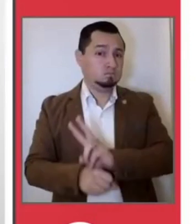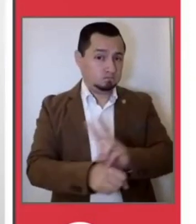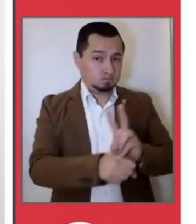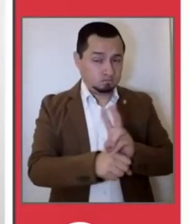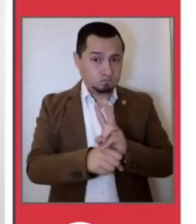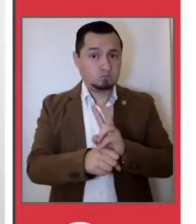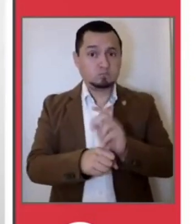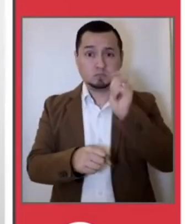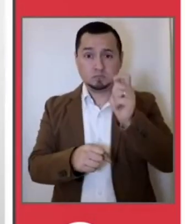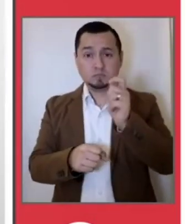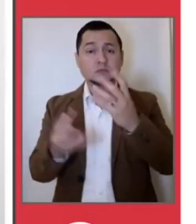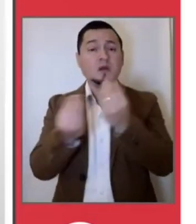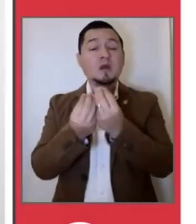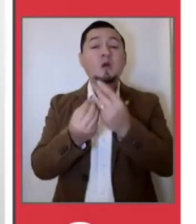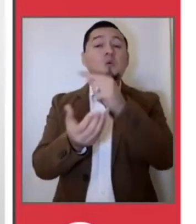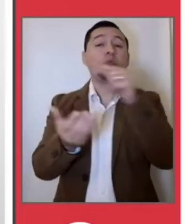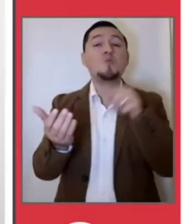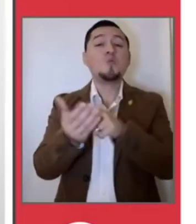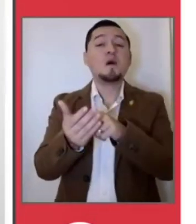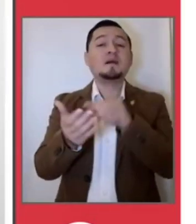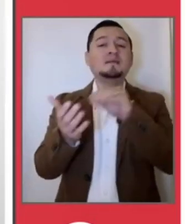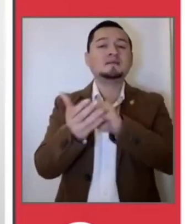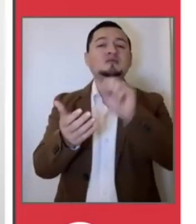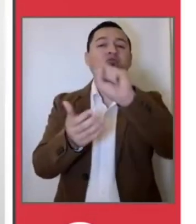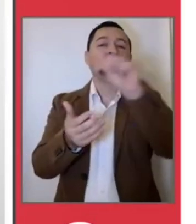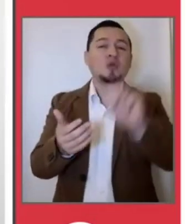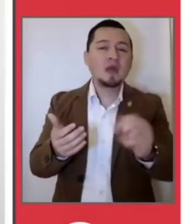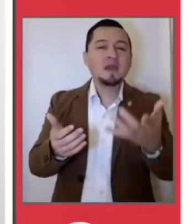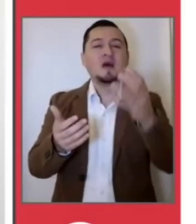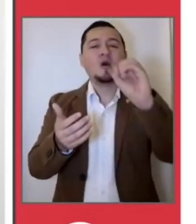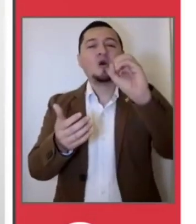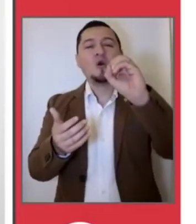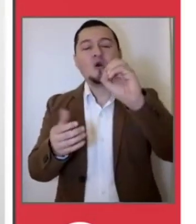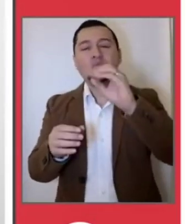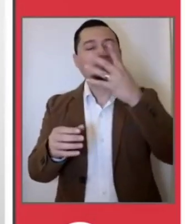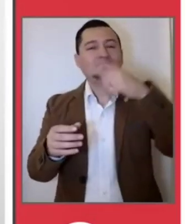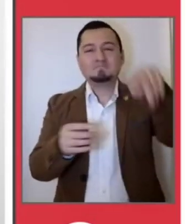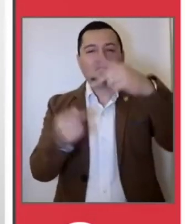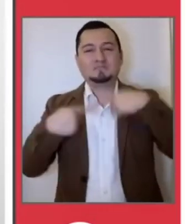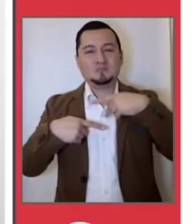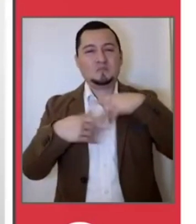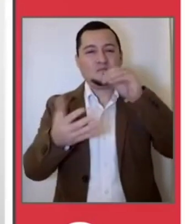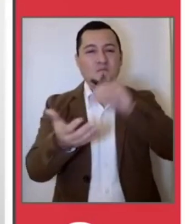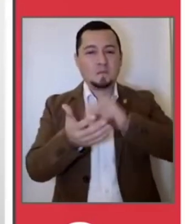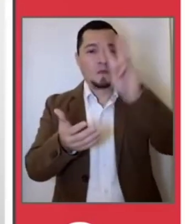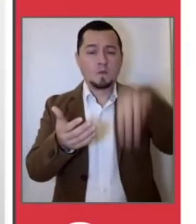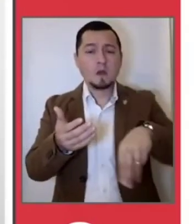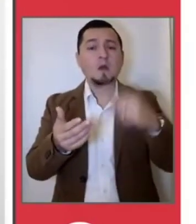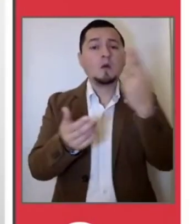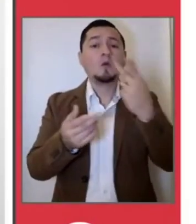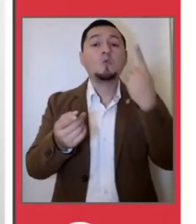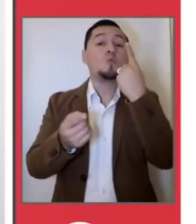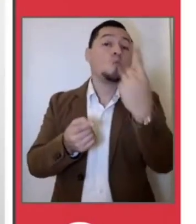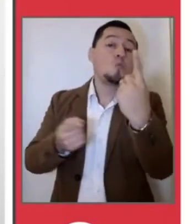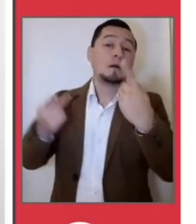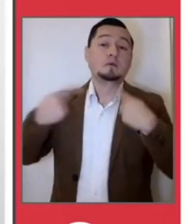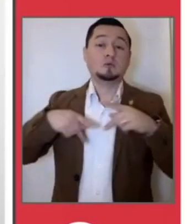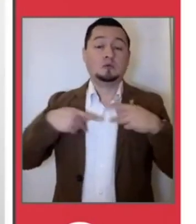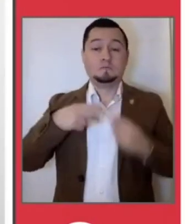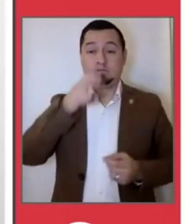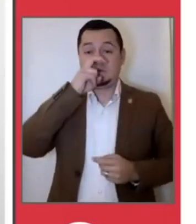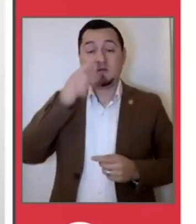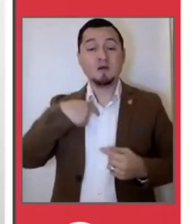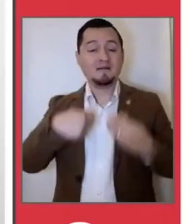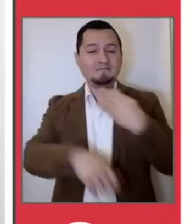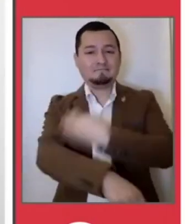cumplan. Las tiendas de autoservicio departamentales y de comercio solo va a poder ir a comprar una persona. No